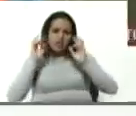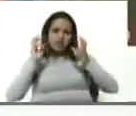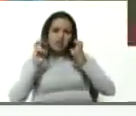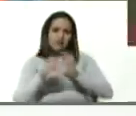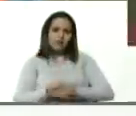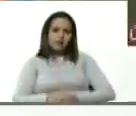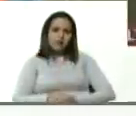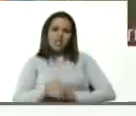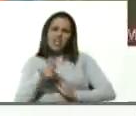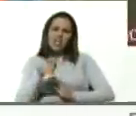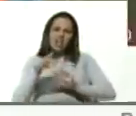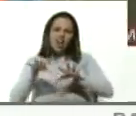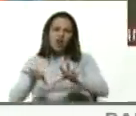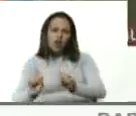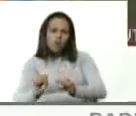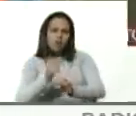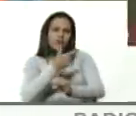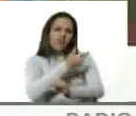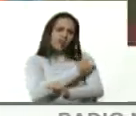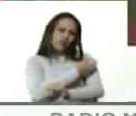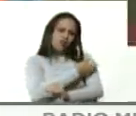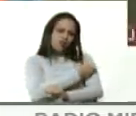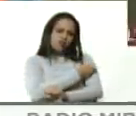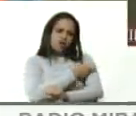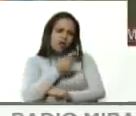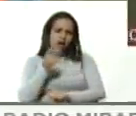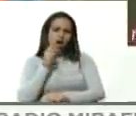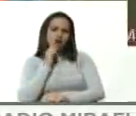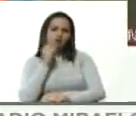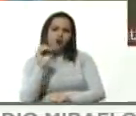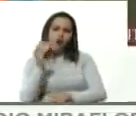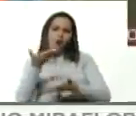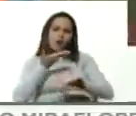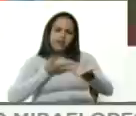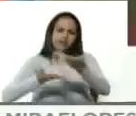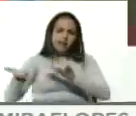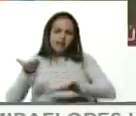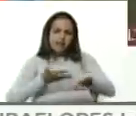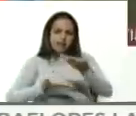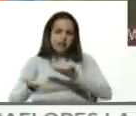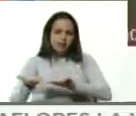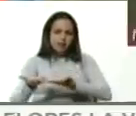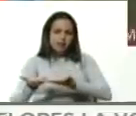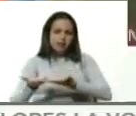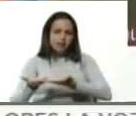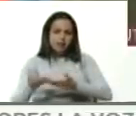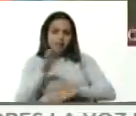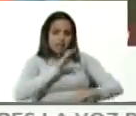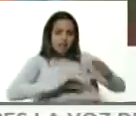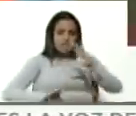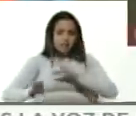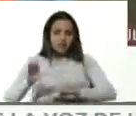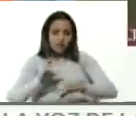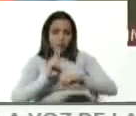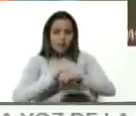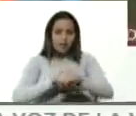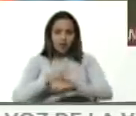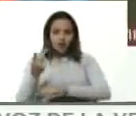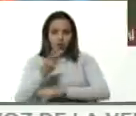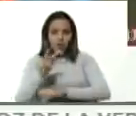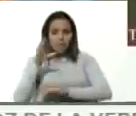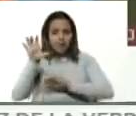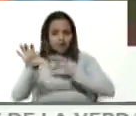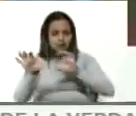la compra de una eventual vacuna rusa o del intercambio entre los científicos entre los médicos de ambos países